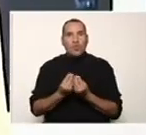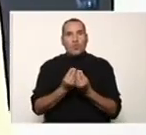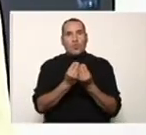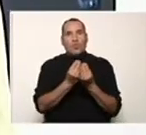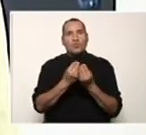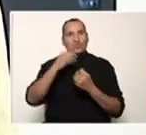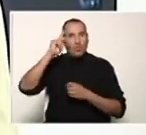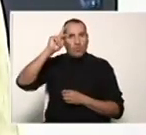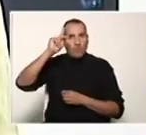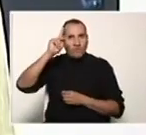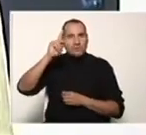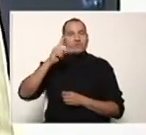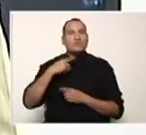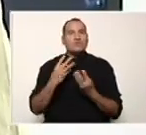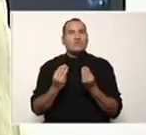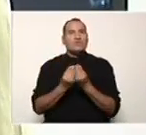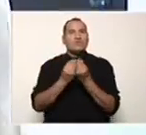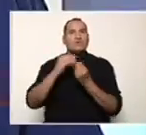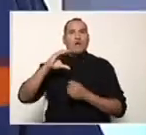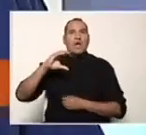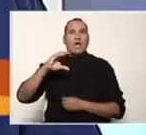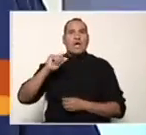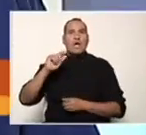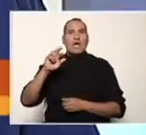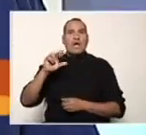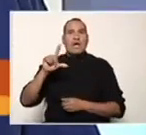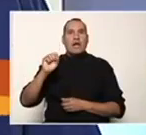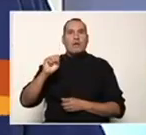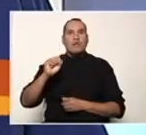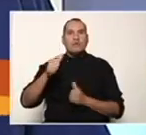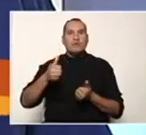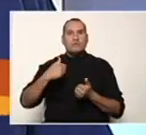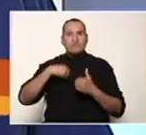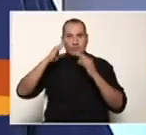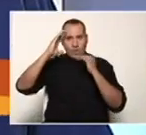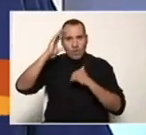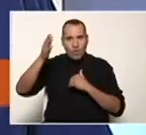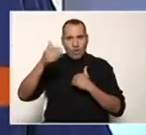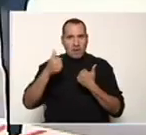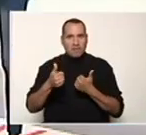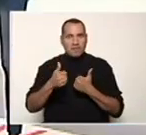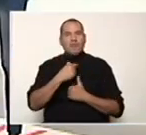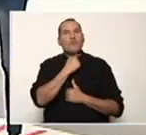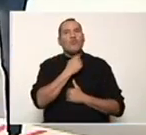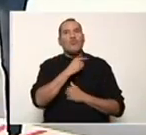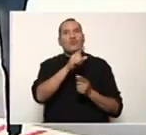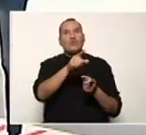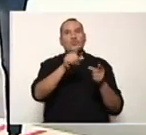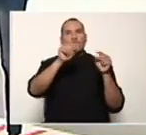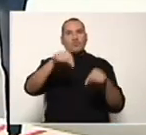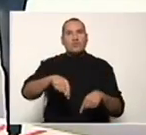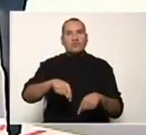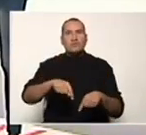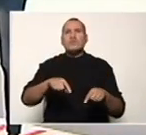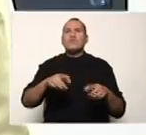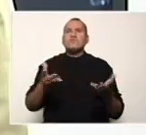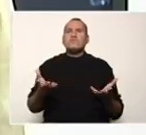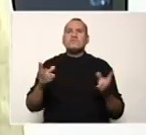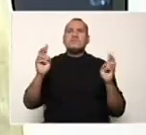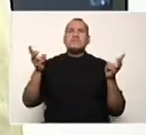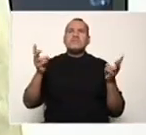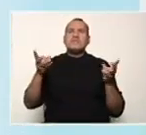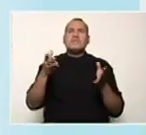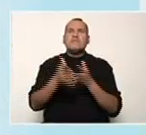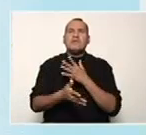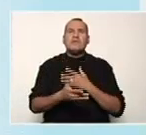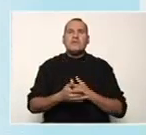oportunidades dando sus orientaciones al profesor Carlos Pal. ¿Cómo está, profe? Hola, Yoselin. ¿Cómo está? Encantada de tenerlo en este espacio. ¿Qué vamos a tocar el día de